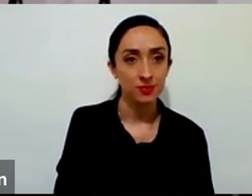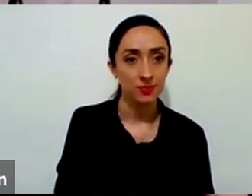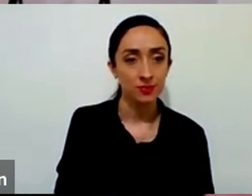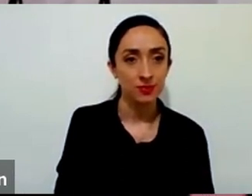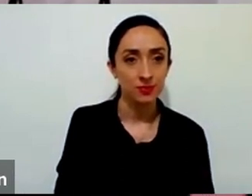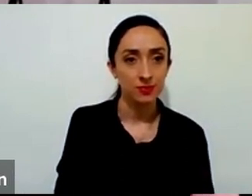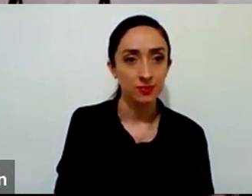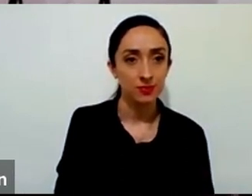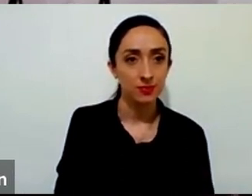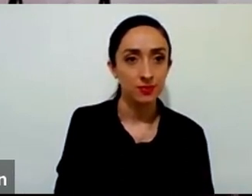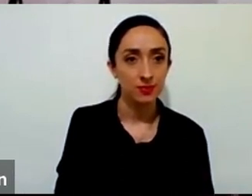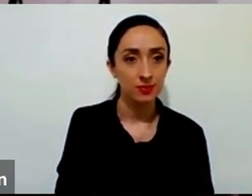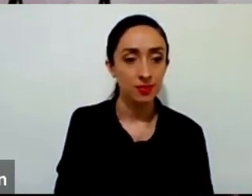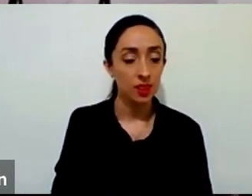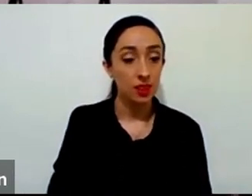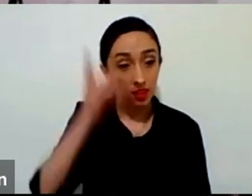me dejas amarte